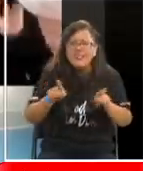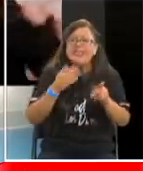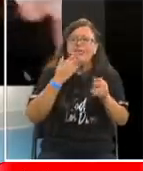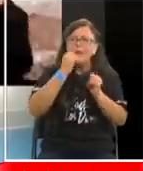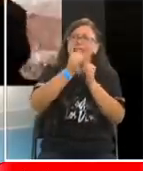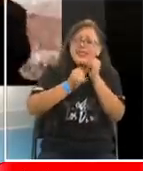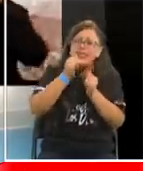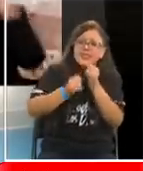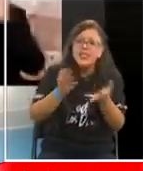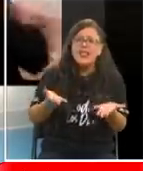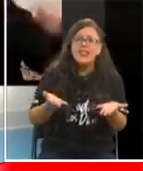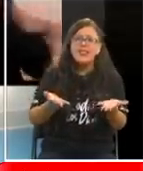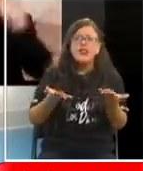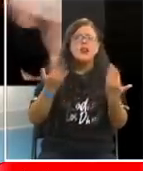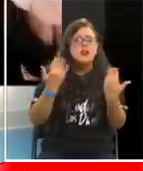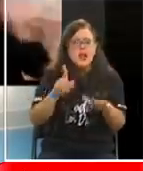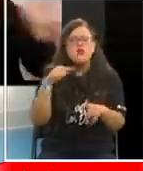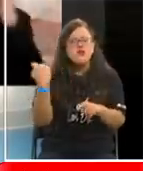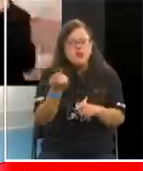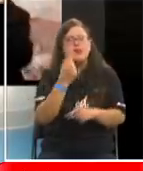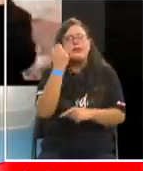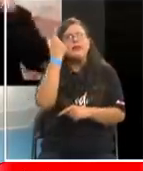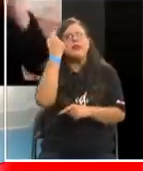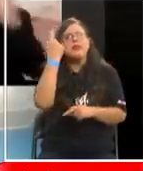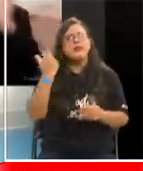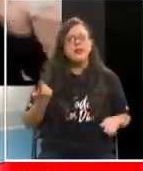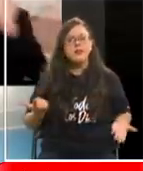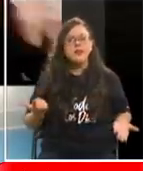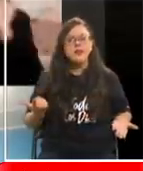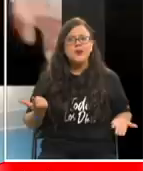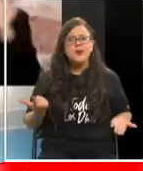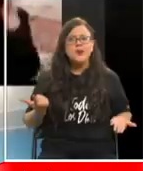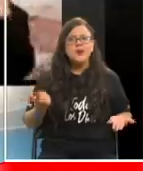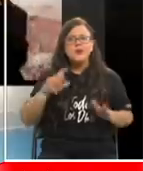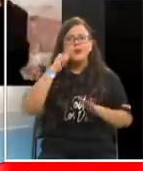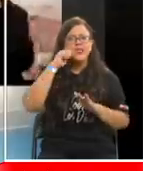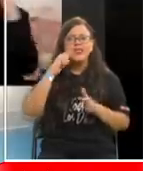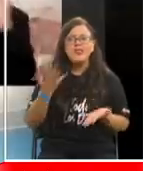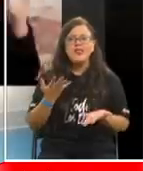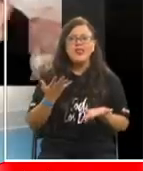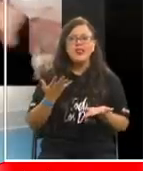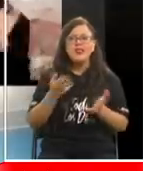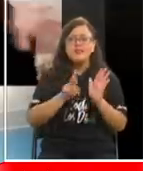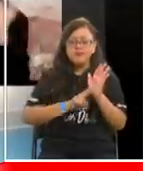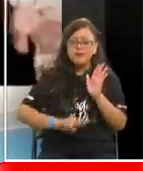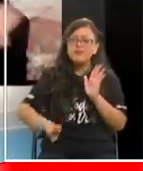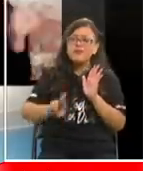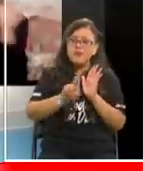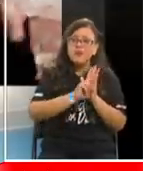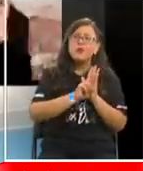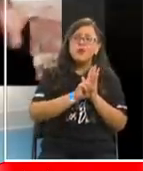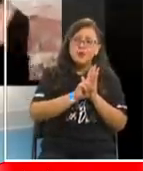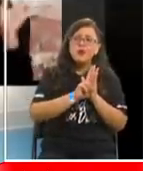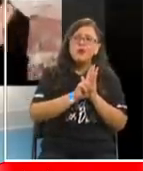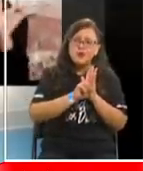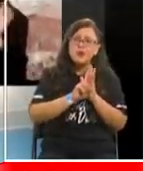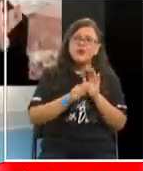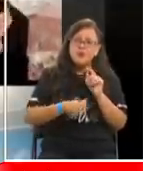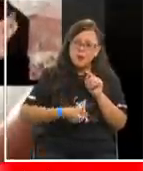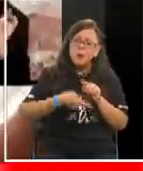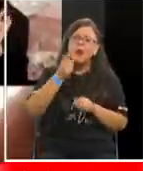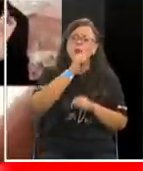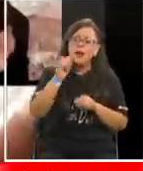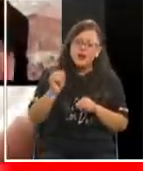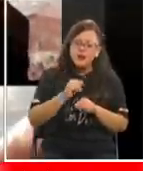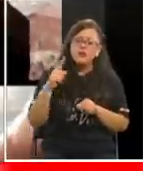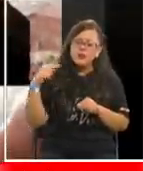hemos podido comprender lo que significa la rehabilitación creo que es la primera vez que hemos